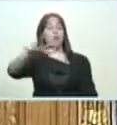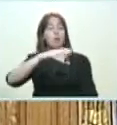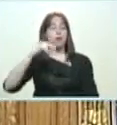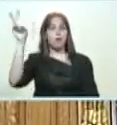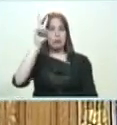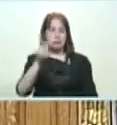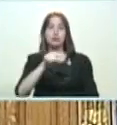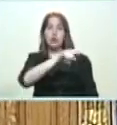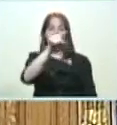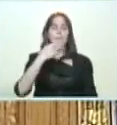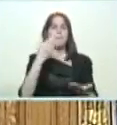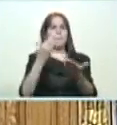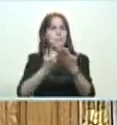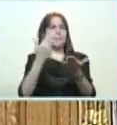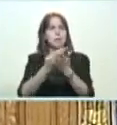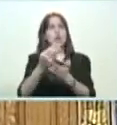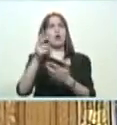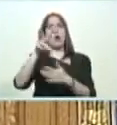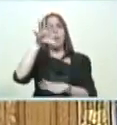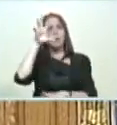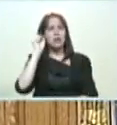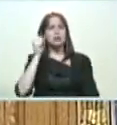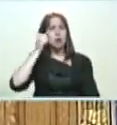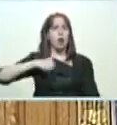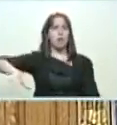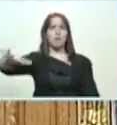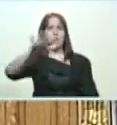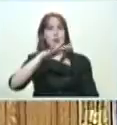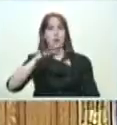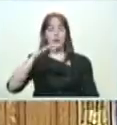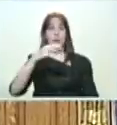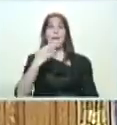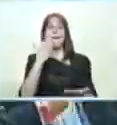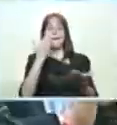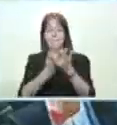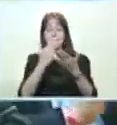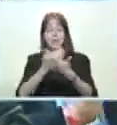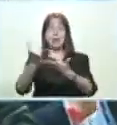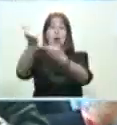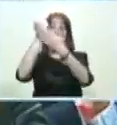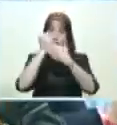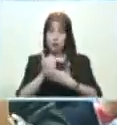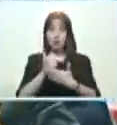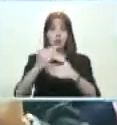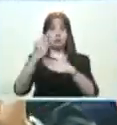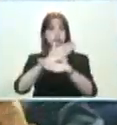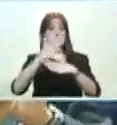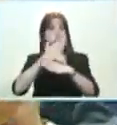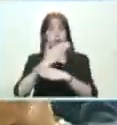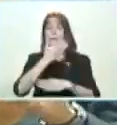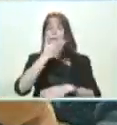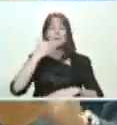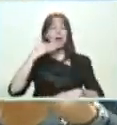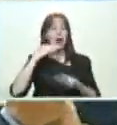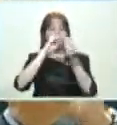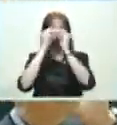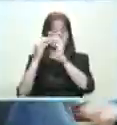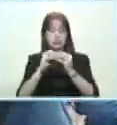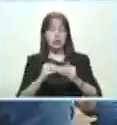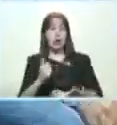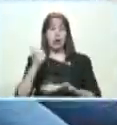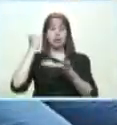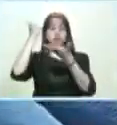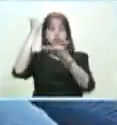pido comprensión a la familia venezolana. Pido cooperación a la familia venezolana. Y pido el mejoramiento de los CLAP.